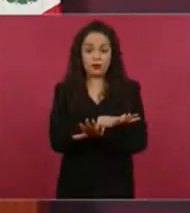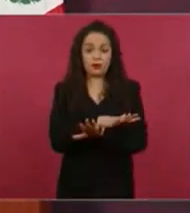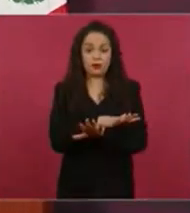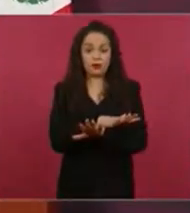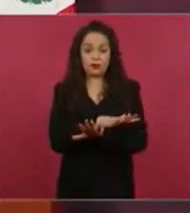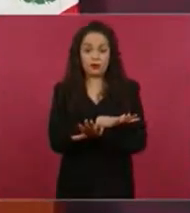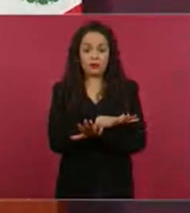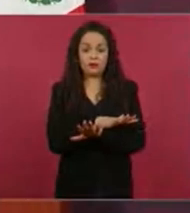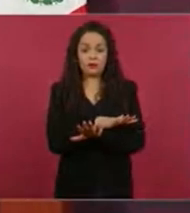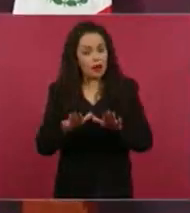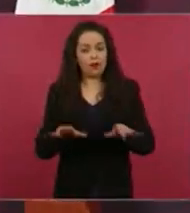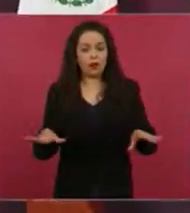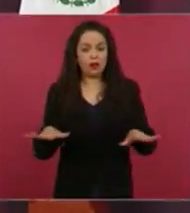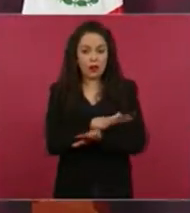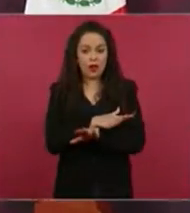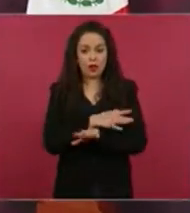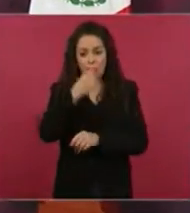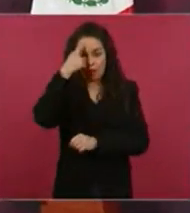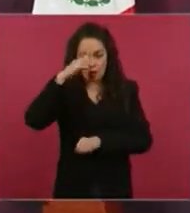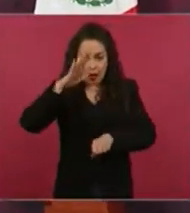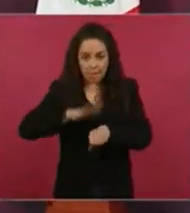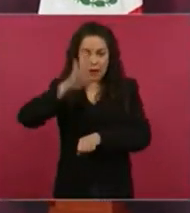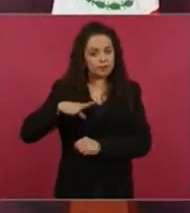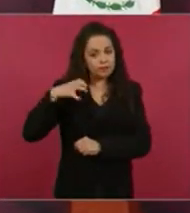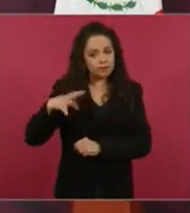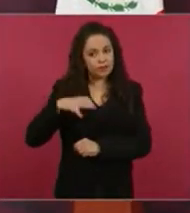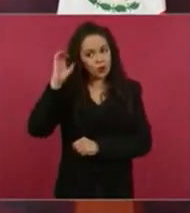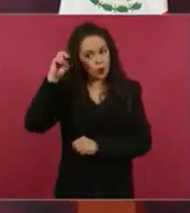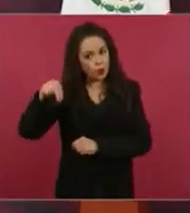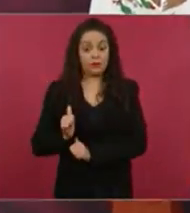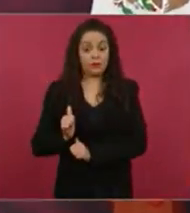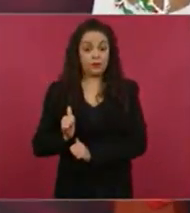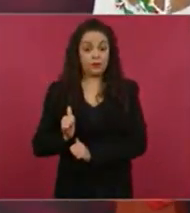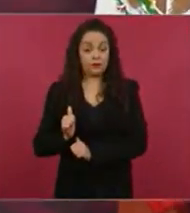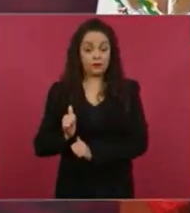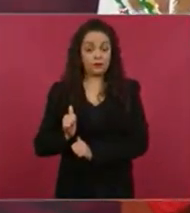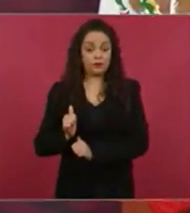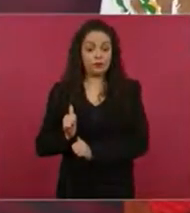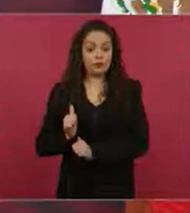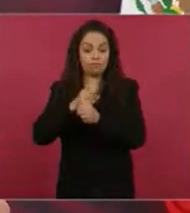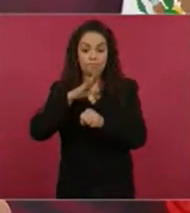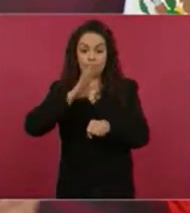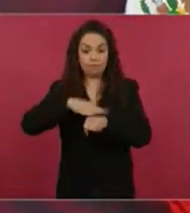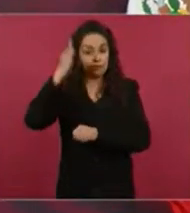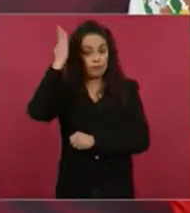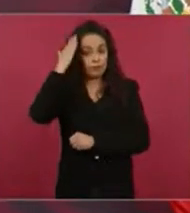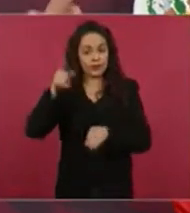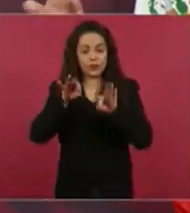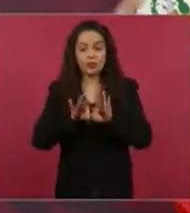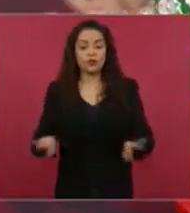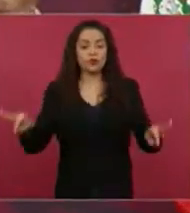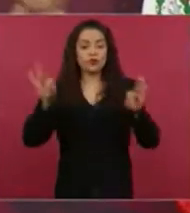tener una actividad, una acción, un papel protagónico, porque